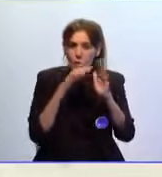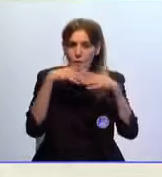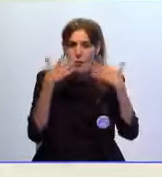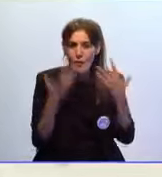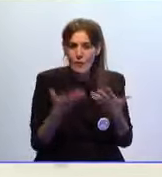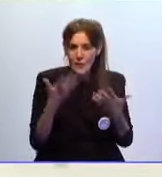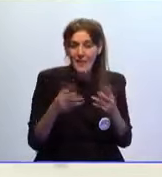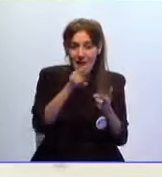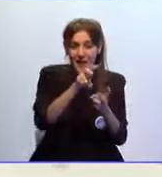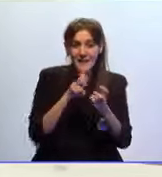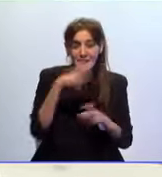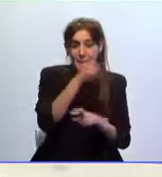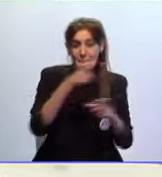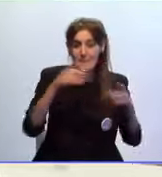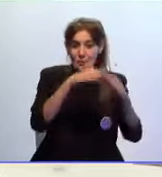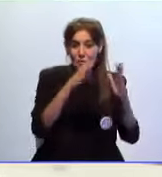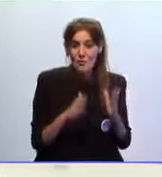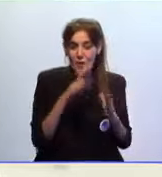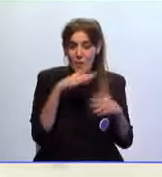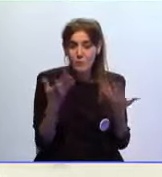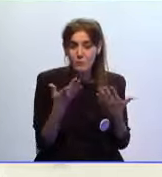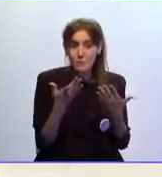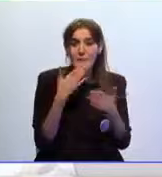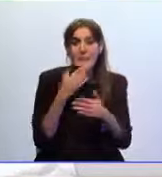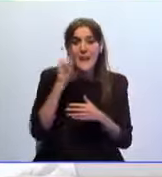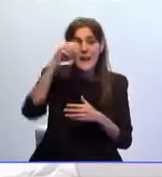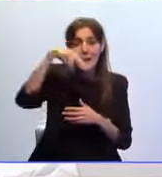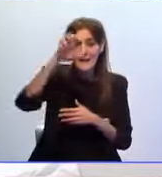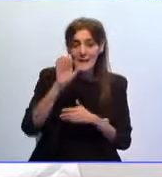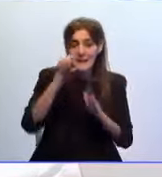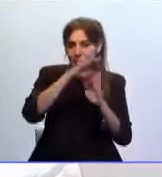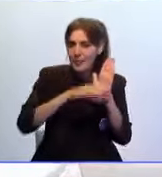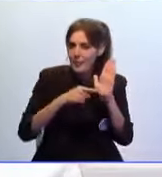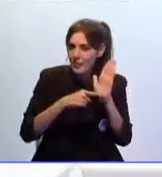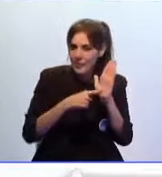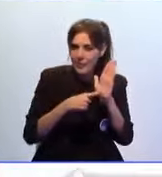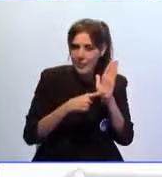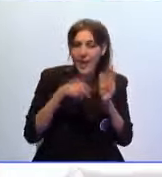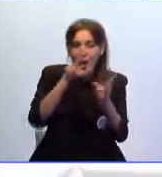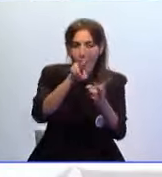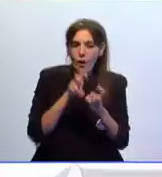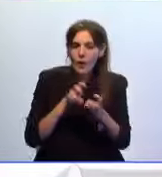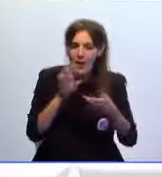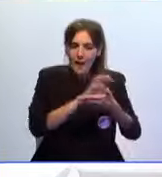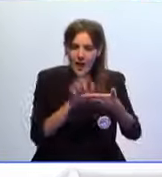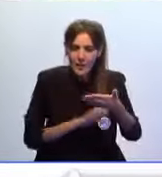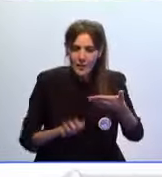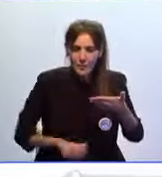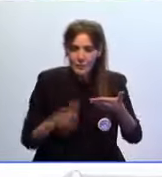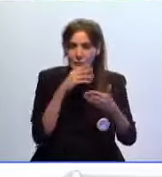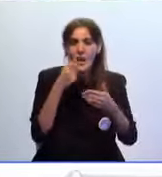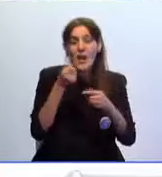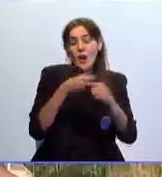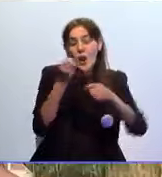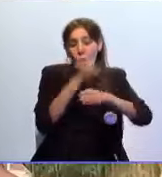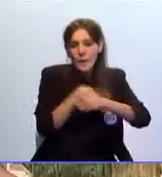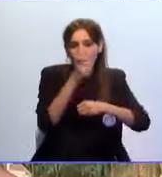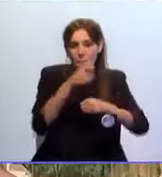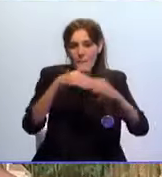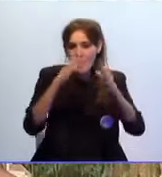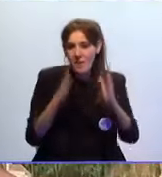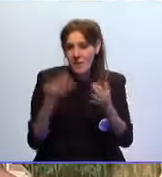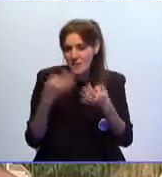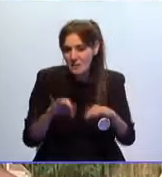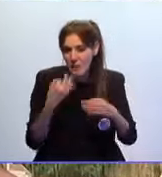Distribución de Renta de los Hogares que acaba de publicar el INE con información de la Agencia Tributaria los ingresos medios de un hogar en El